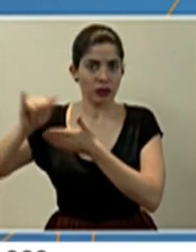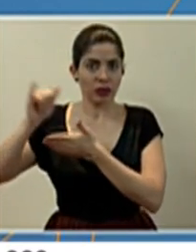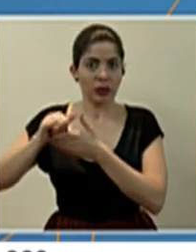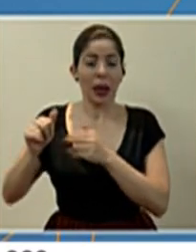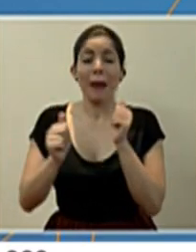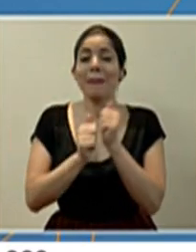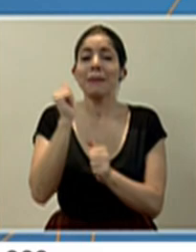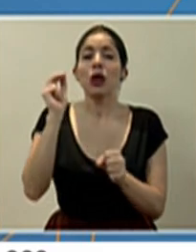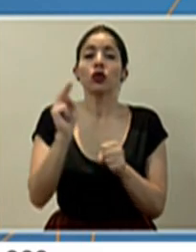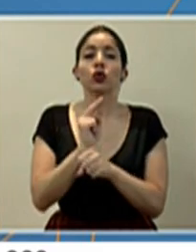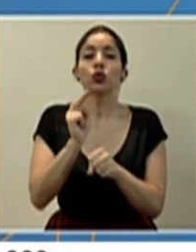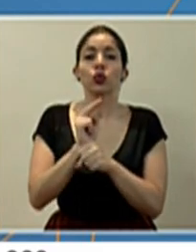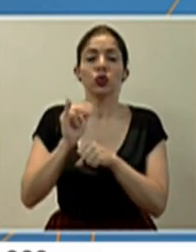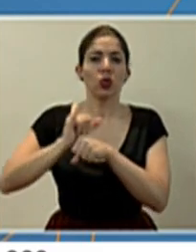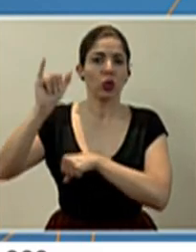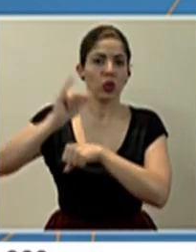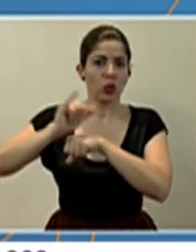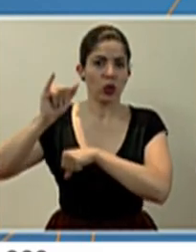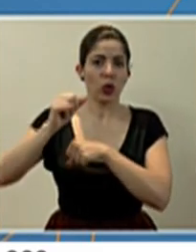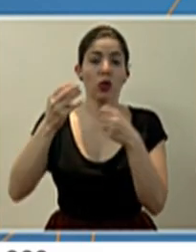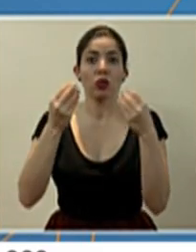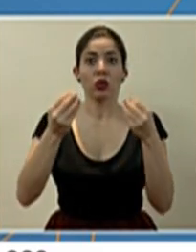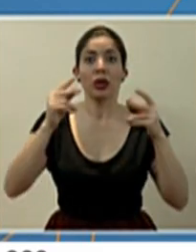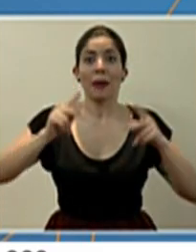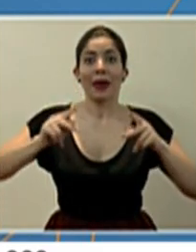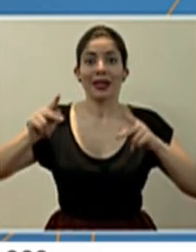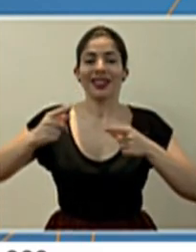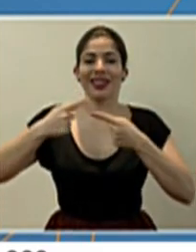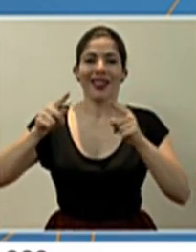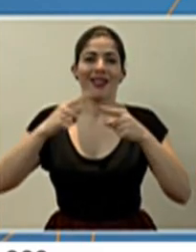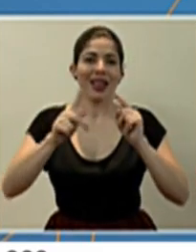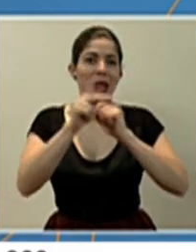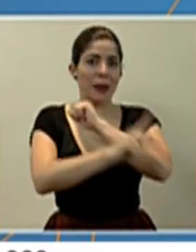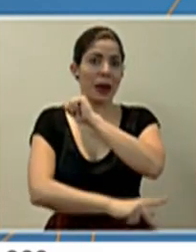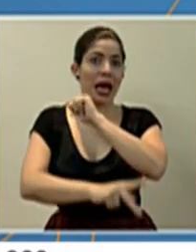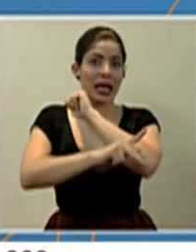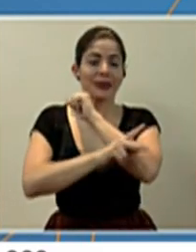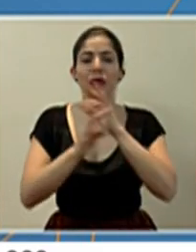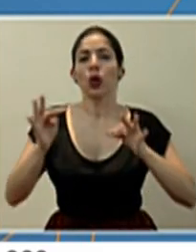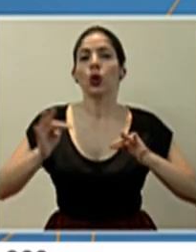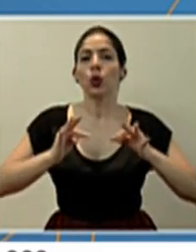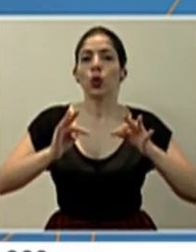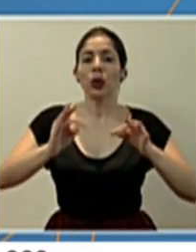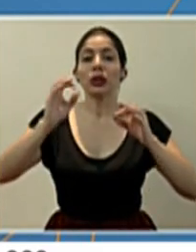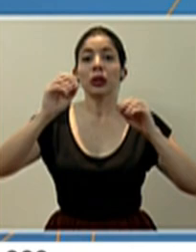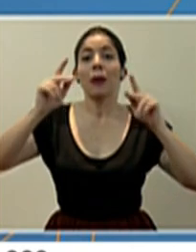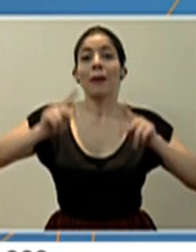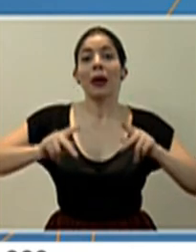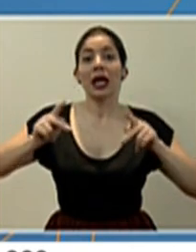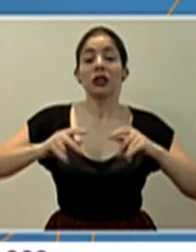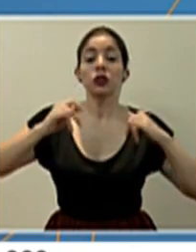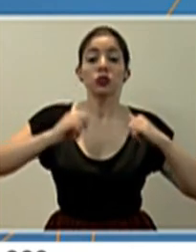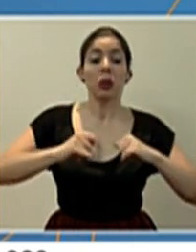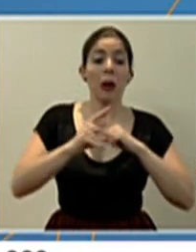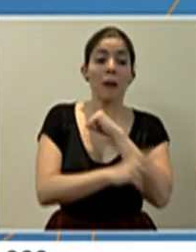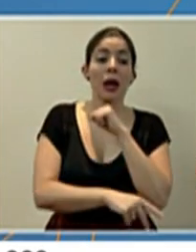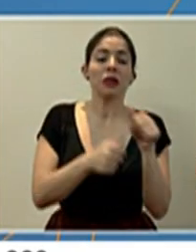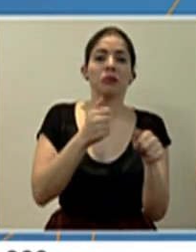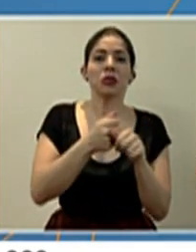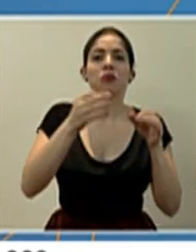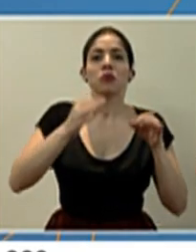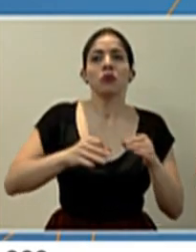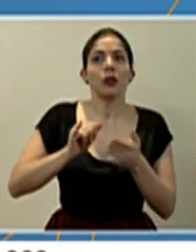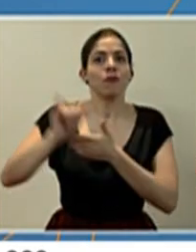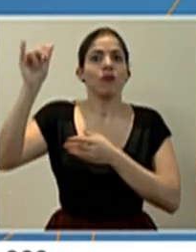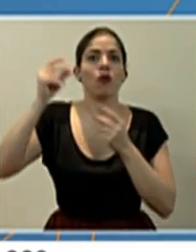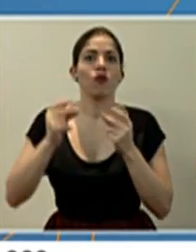más utilizado fue el aéreo. Muchas personas de diversas nacionalidades, turistas o personas que estaban de paso en el país decidieron salir